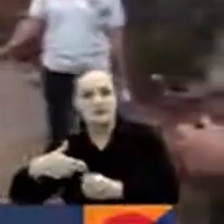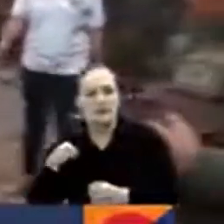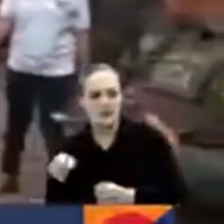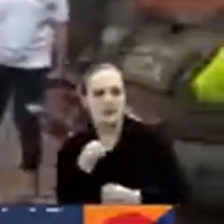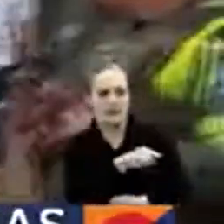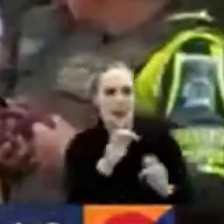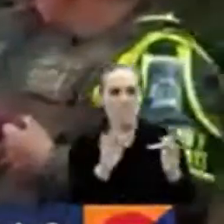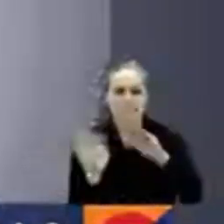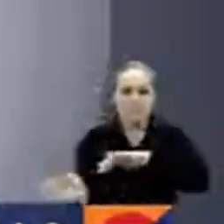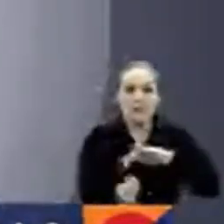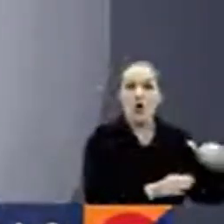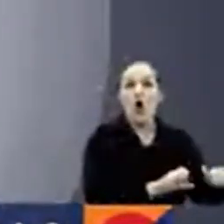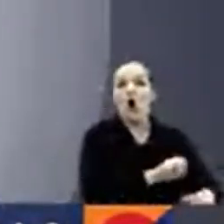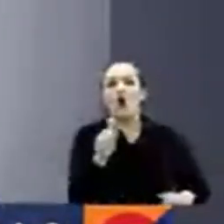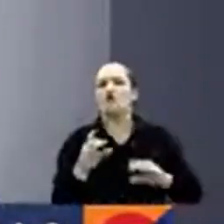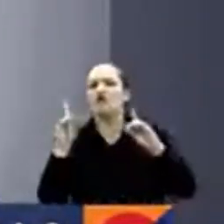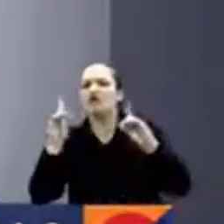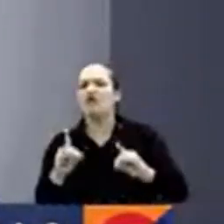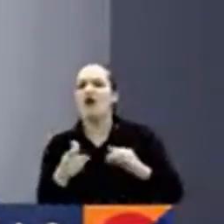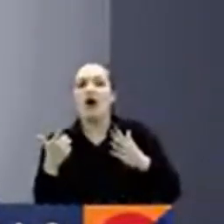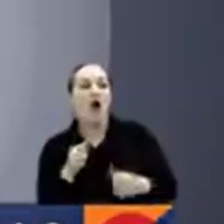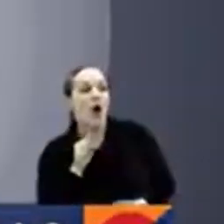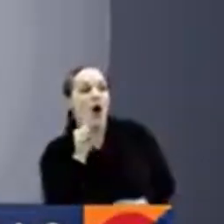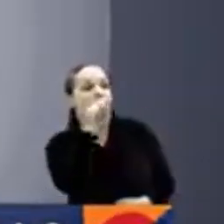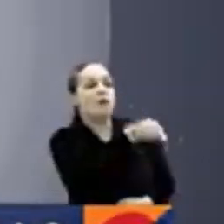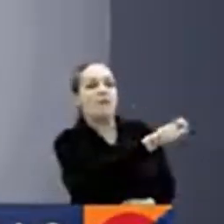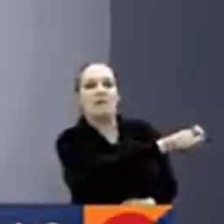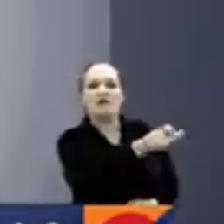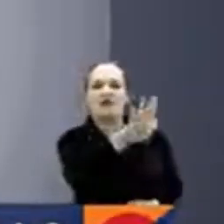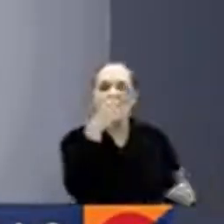que ver con la compra de cosechas a los productores de la región.